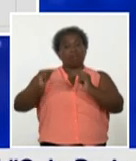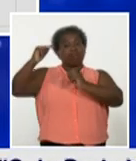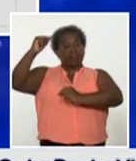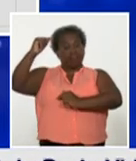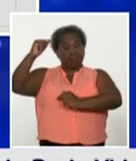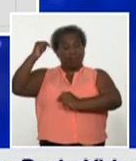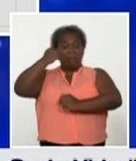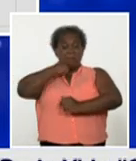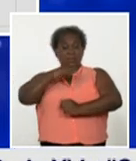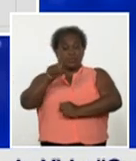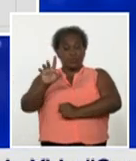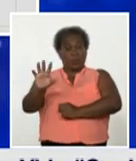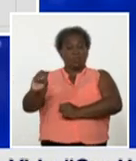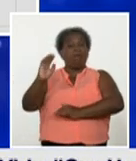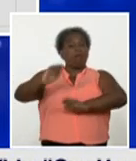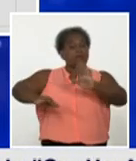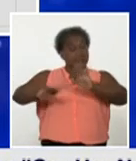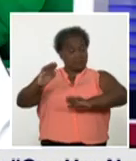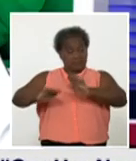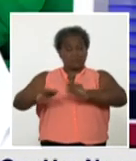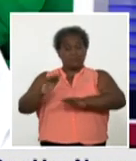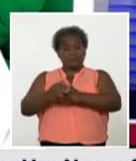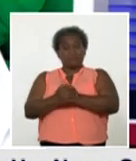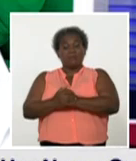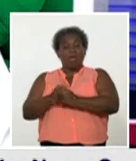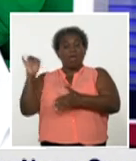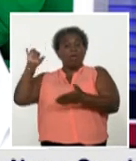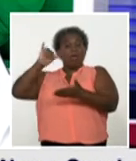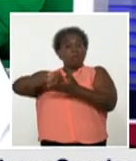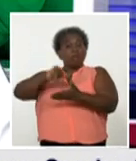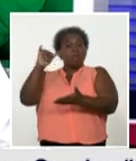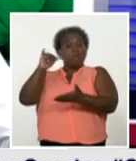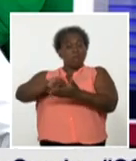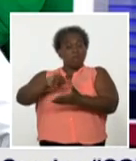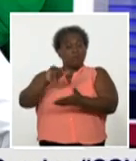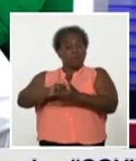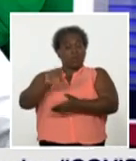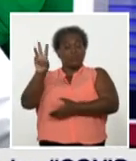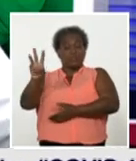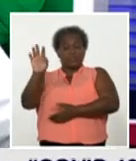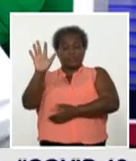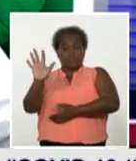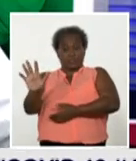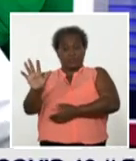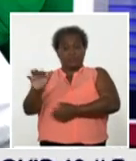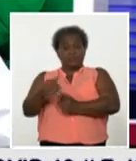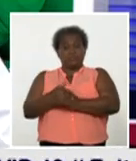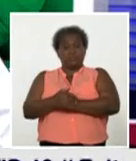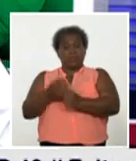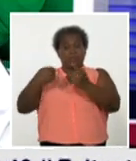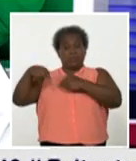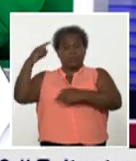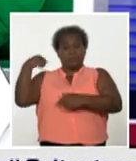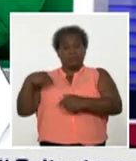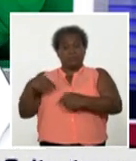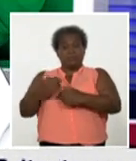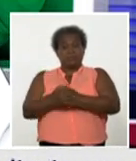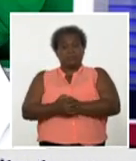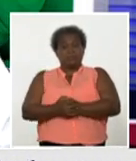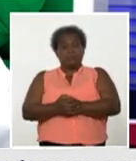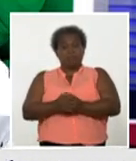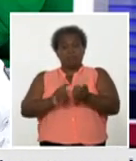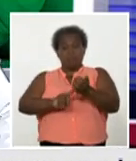promedio. casos importados como ya había dicho 35 en el día de ayer. De la